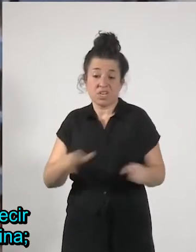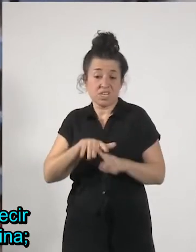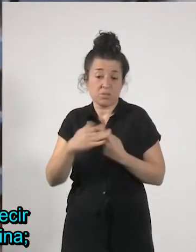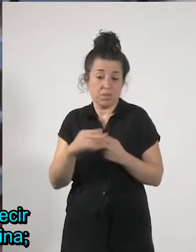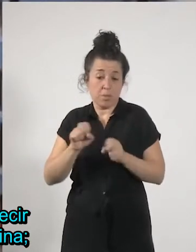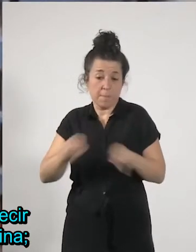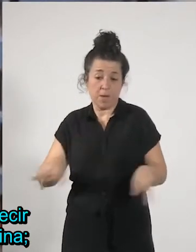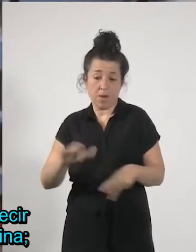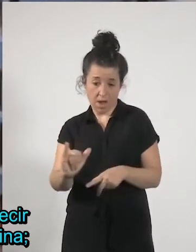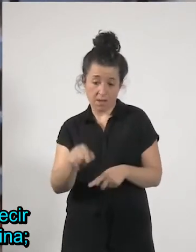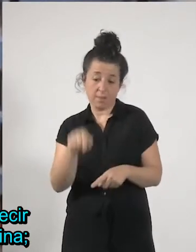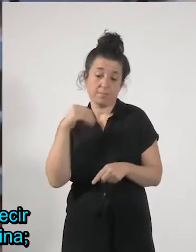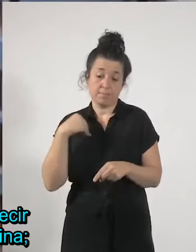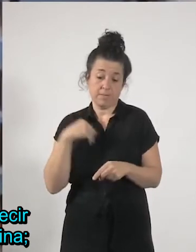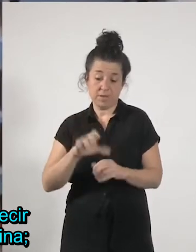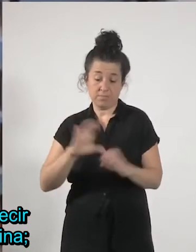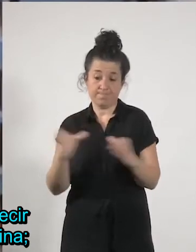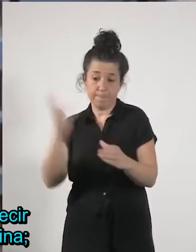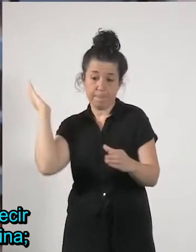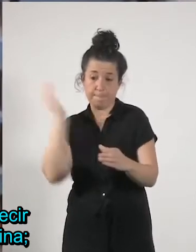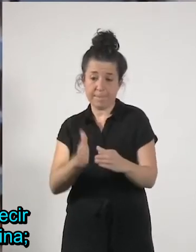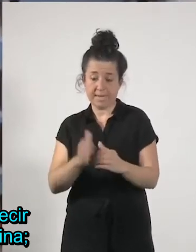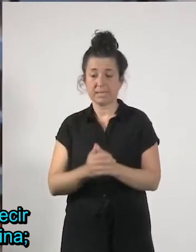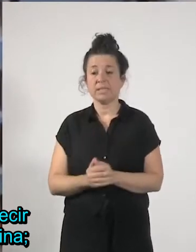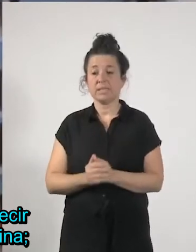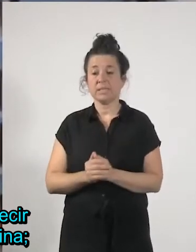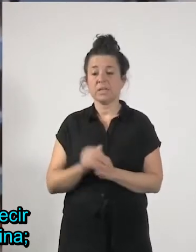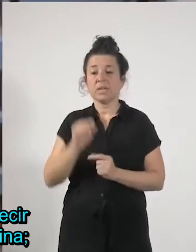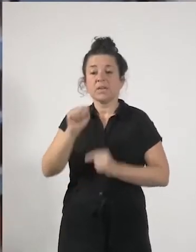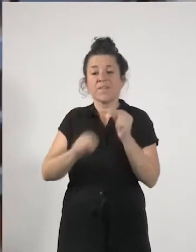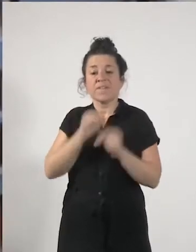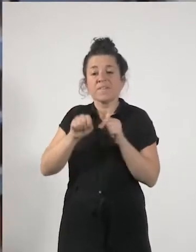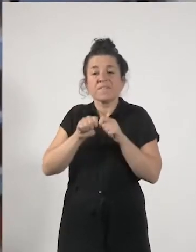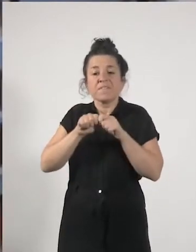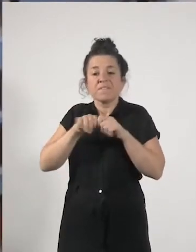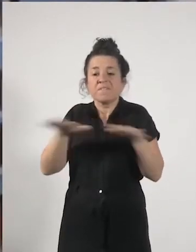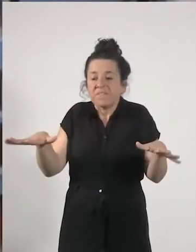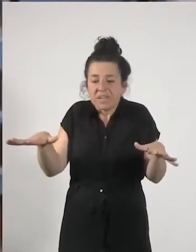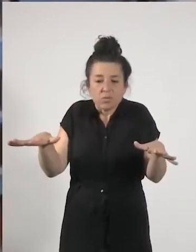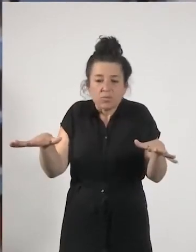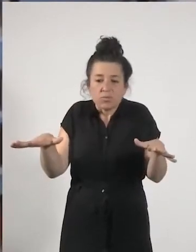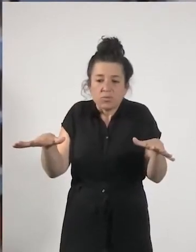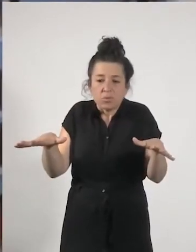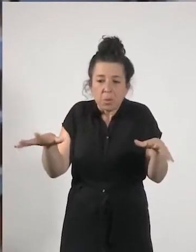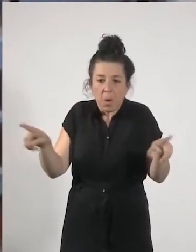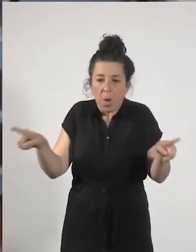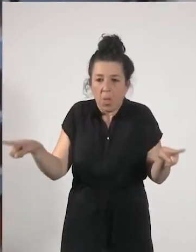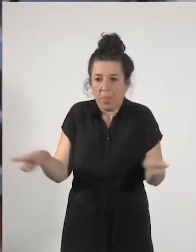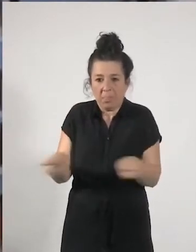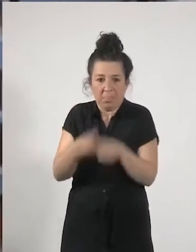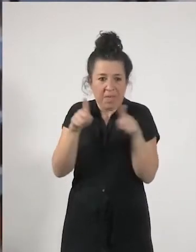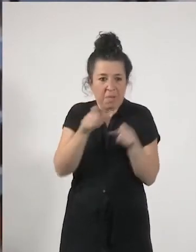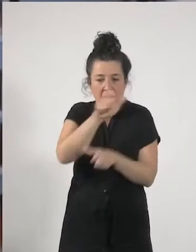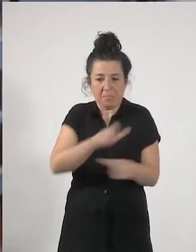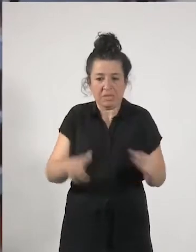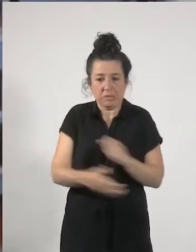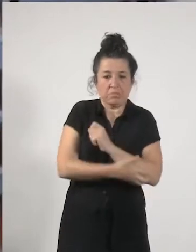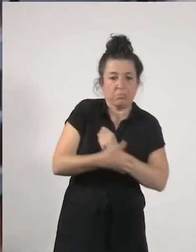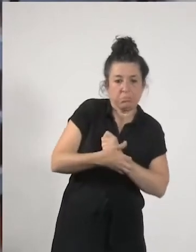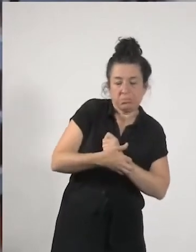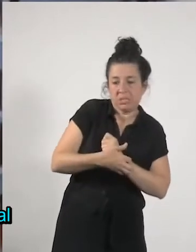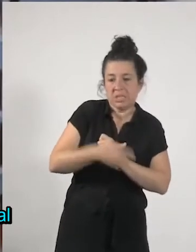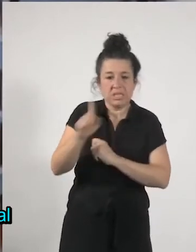en este caso se puede decir que el virus por sí mismo no discrimina pues afecta igual a marqueses que a jefes de gobierno